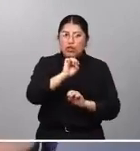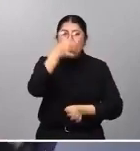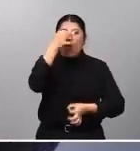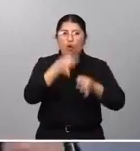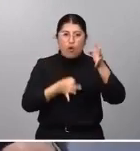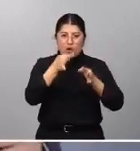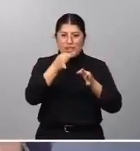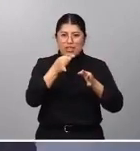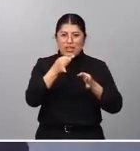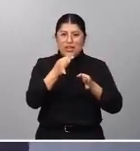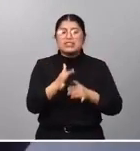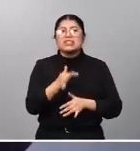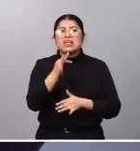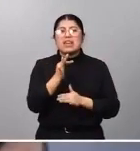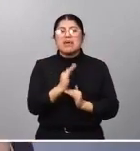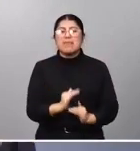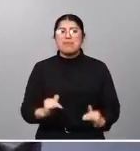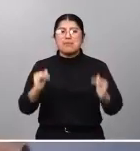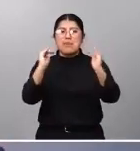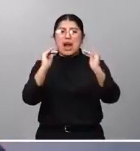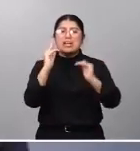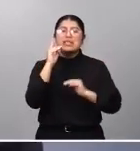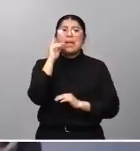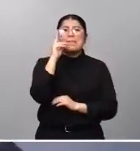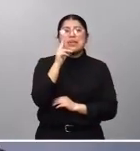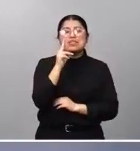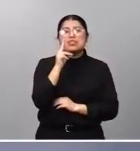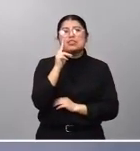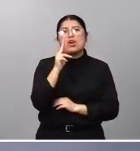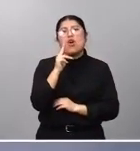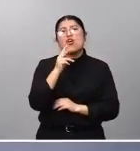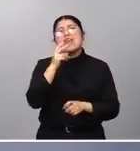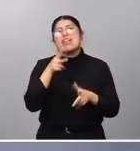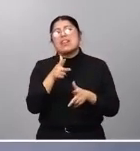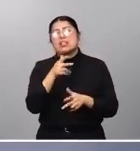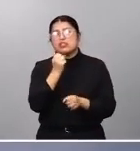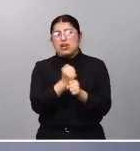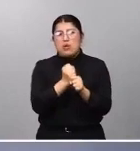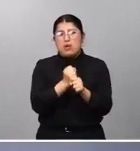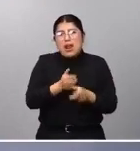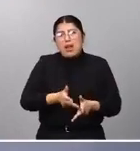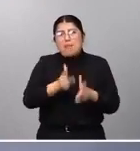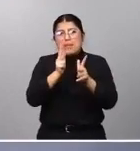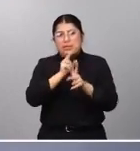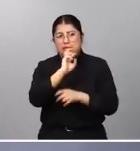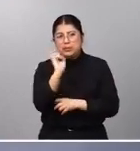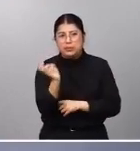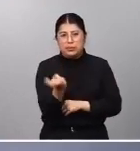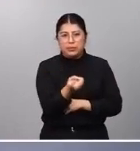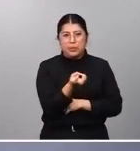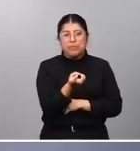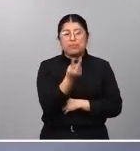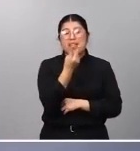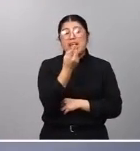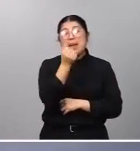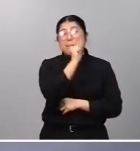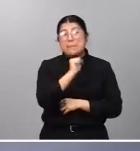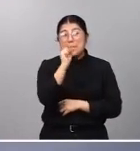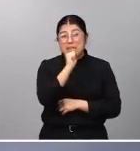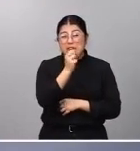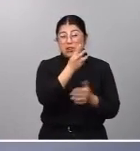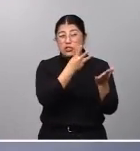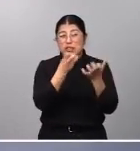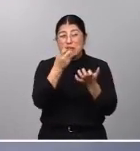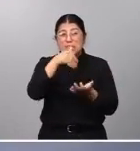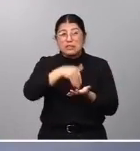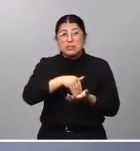equiparación formal en materia de pensiones, de prestaciones, de derechos laborales, de permisos, de ese 1.800.000 parejas